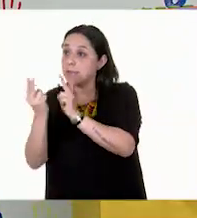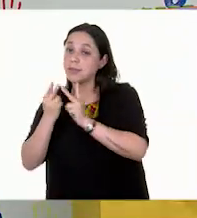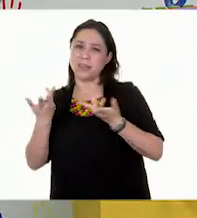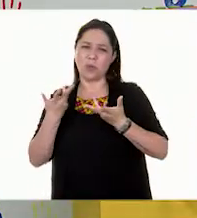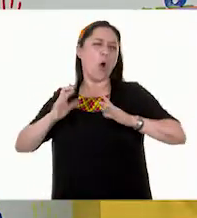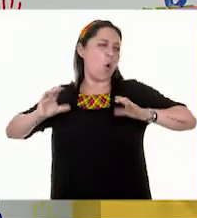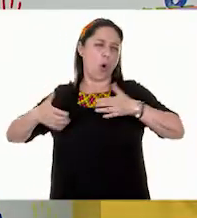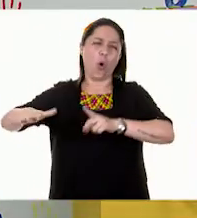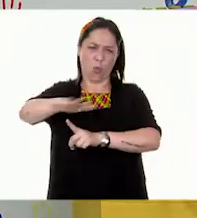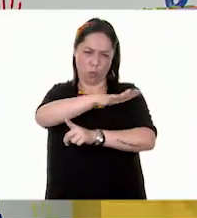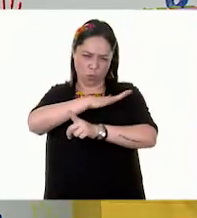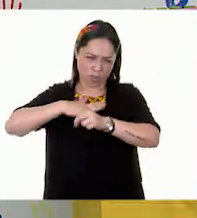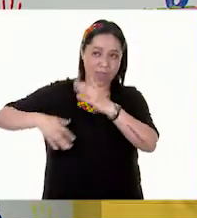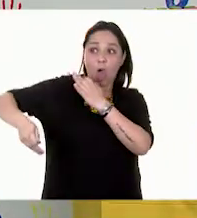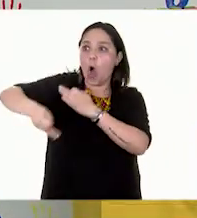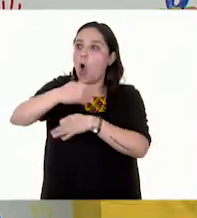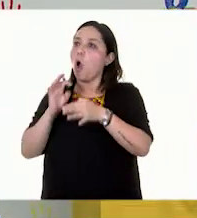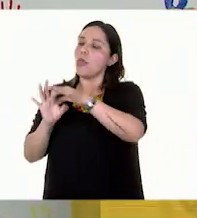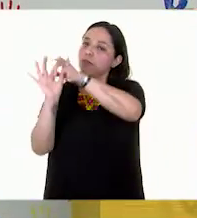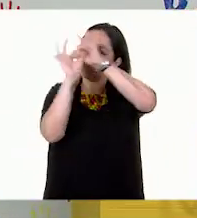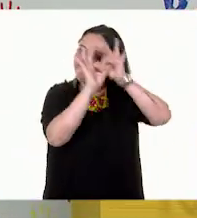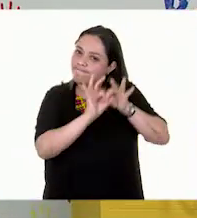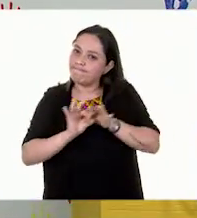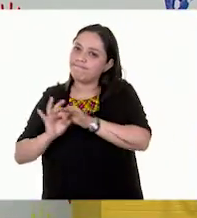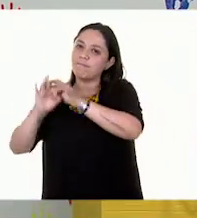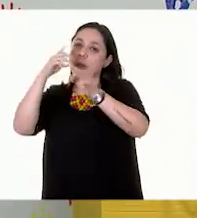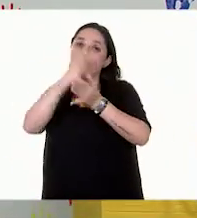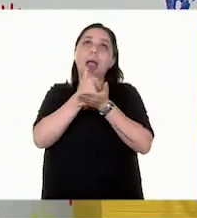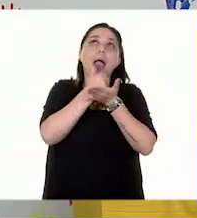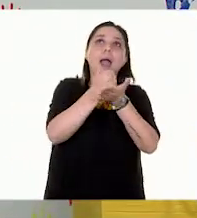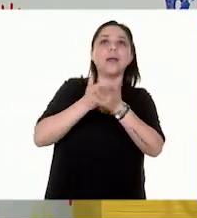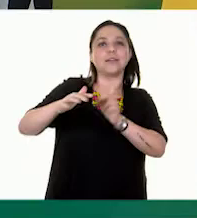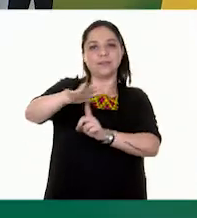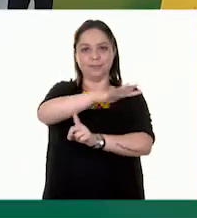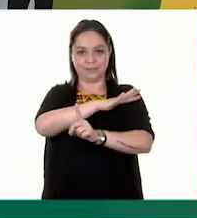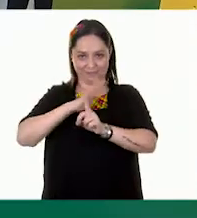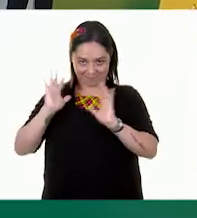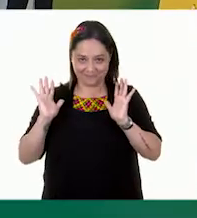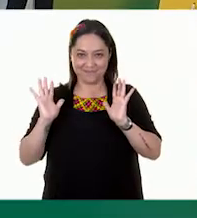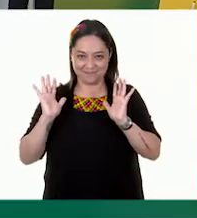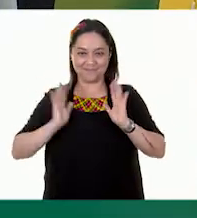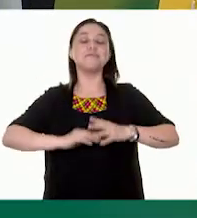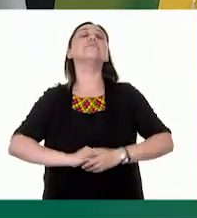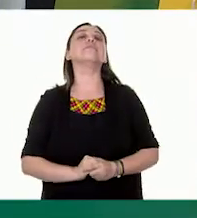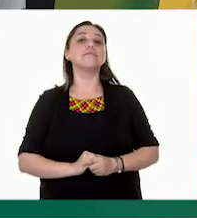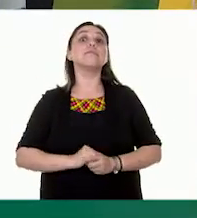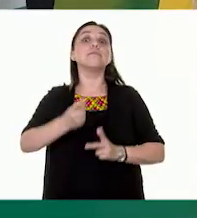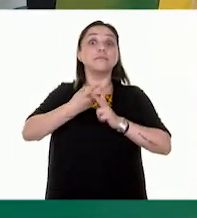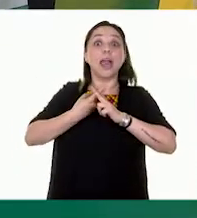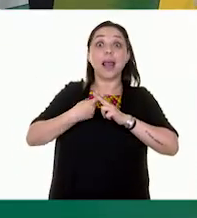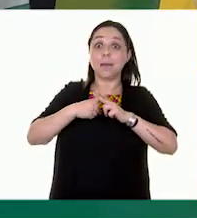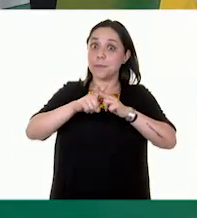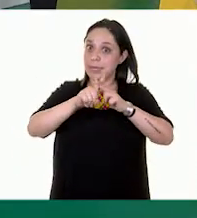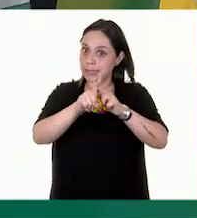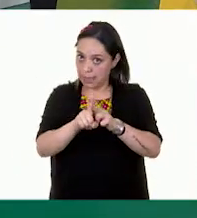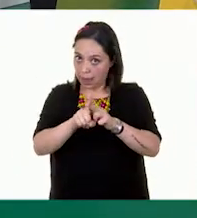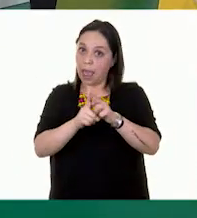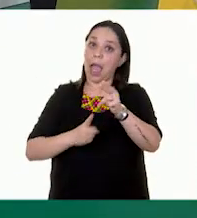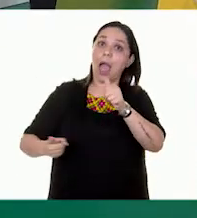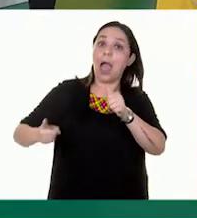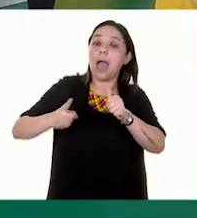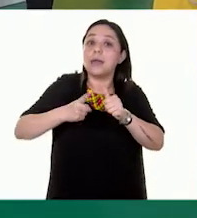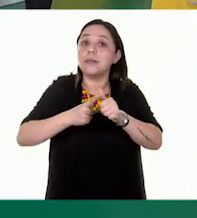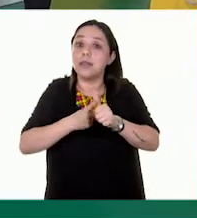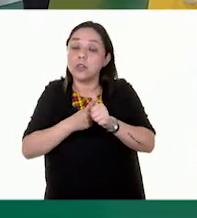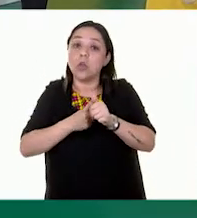decir, todos juntos trabajando para un bien común. Exactamente. para empezar, vamos a escuchar un mensaje muy importante